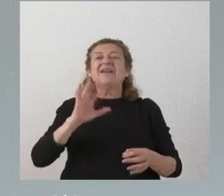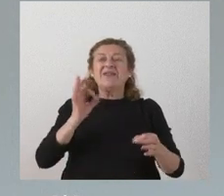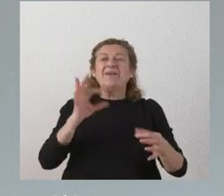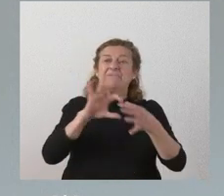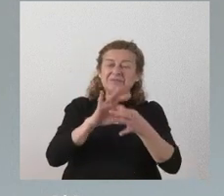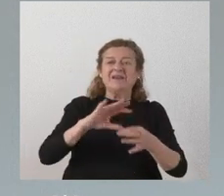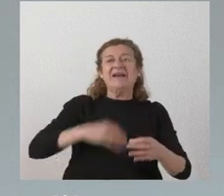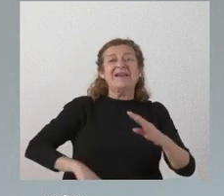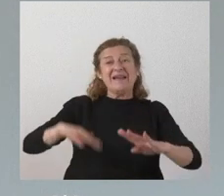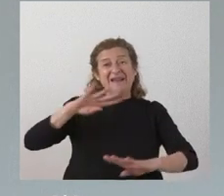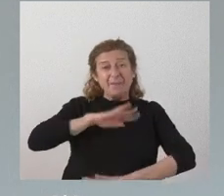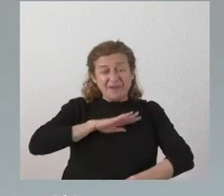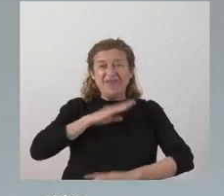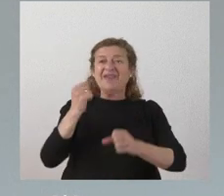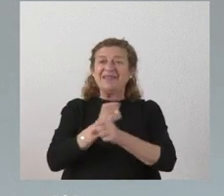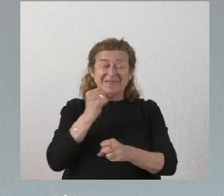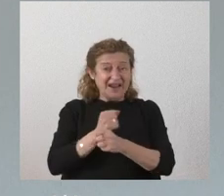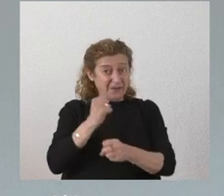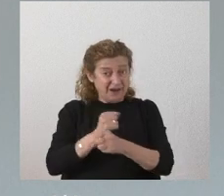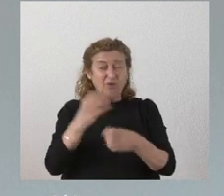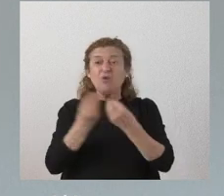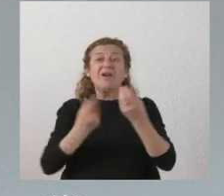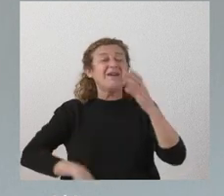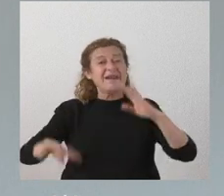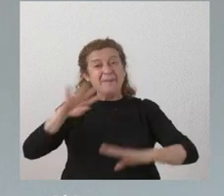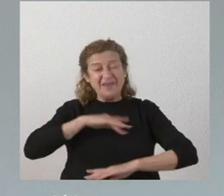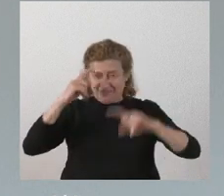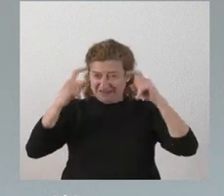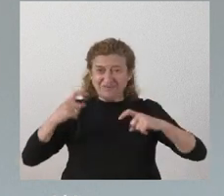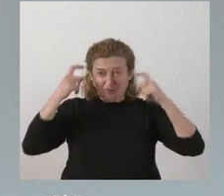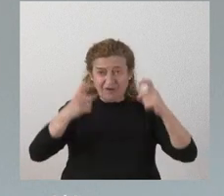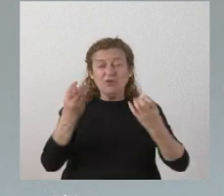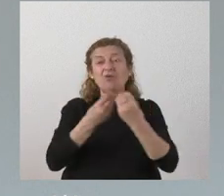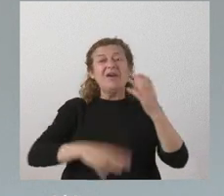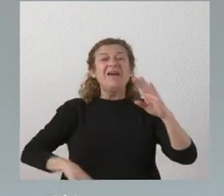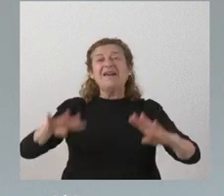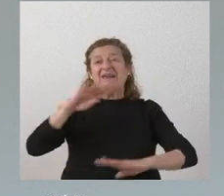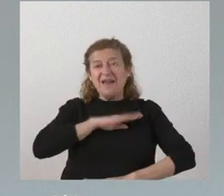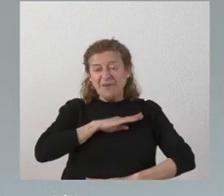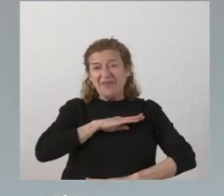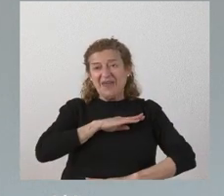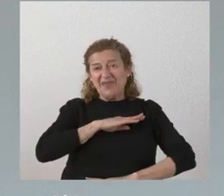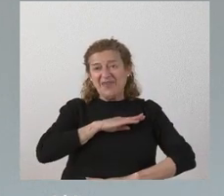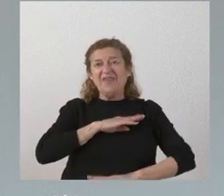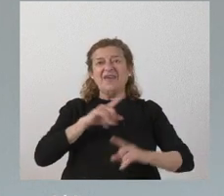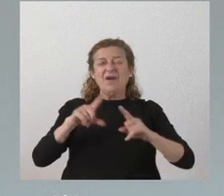con la capacidad de trabajo con la capacidad de esfuerzo con la capacidad de coraje en